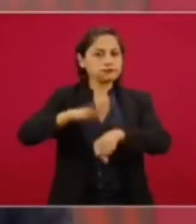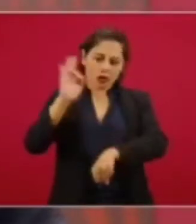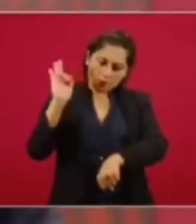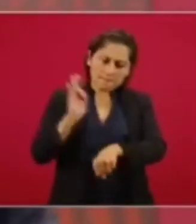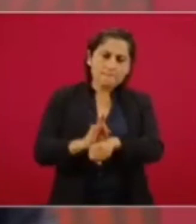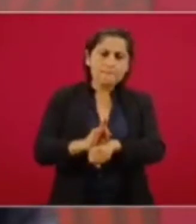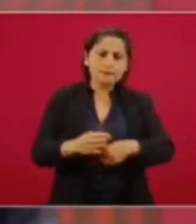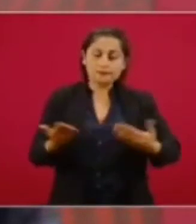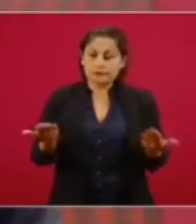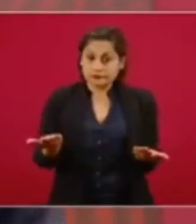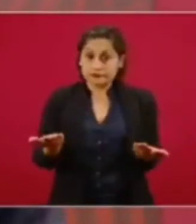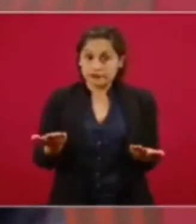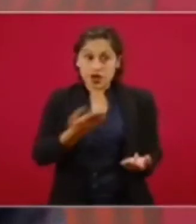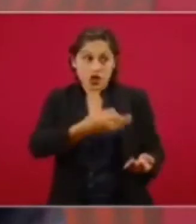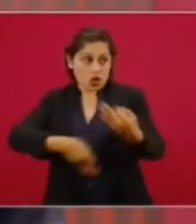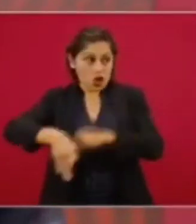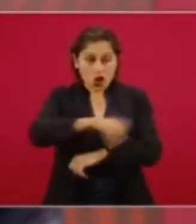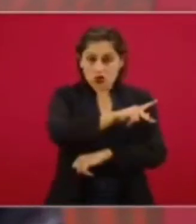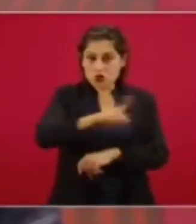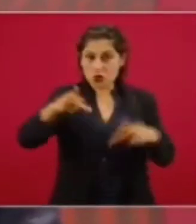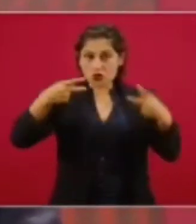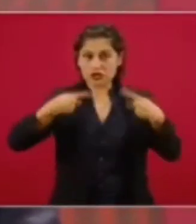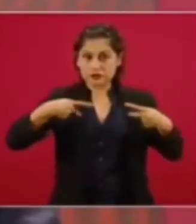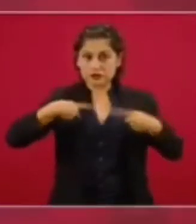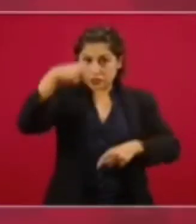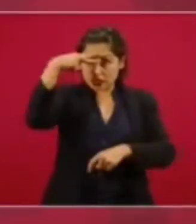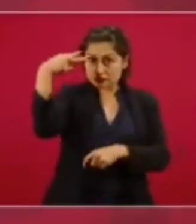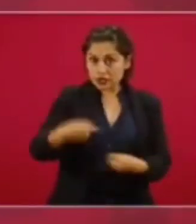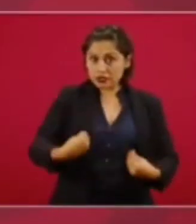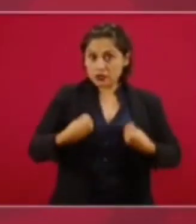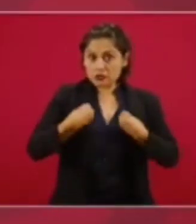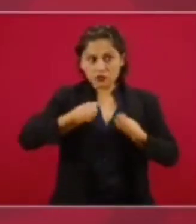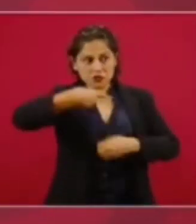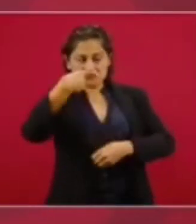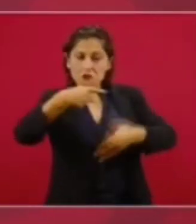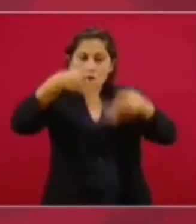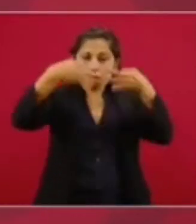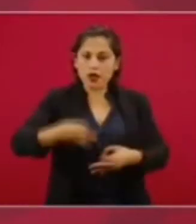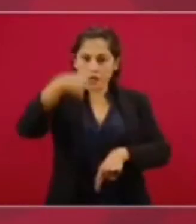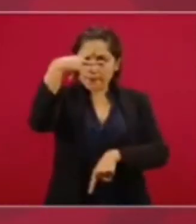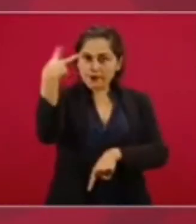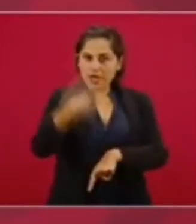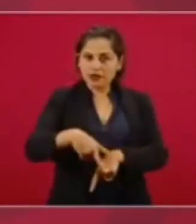Son ciudadanos de verdad, no ciudadanos imaginarios, como era antes.